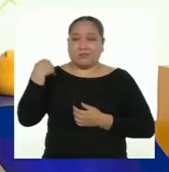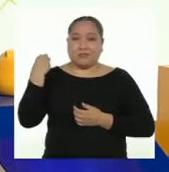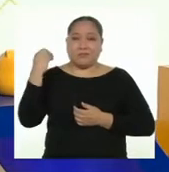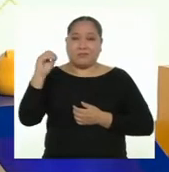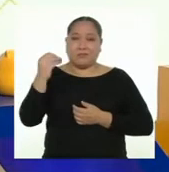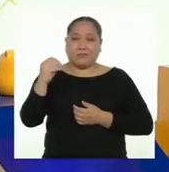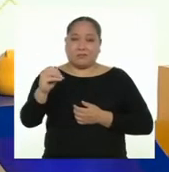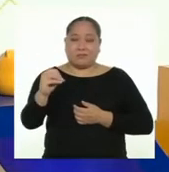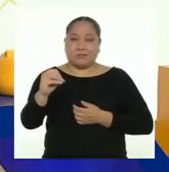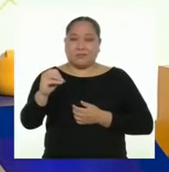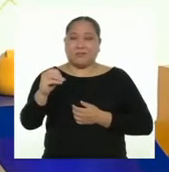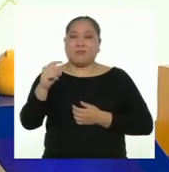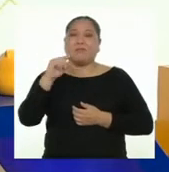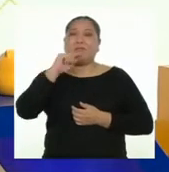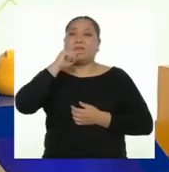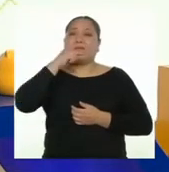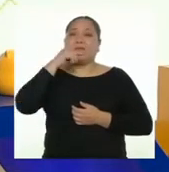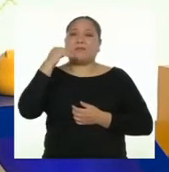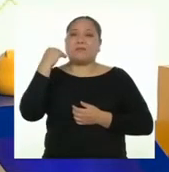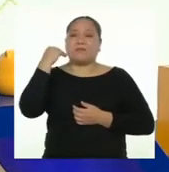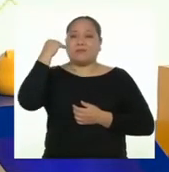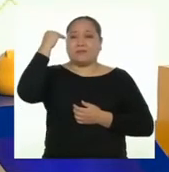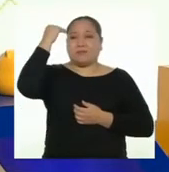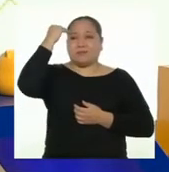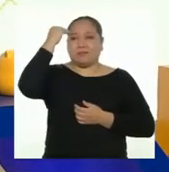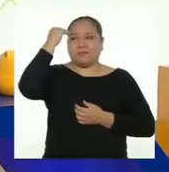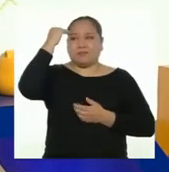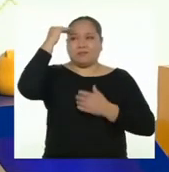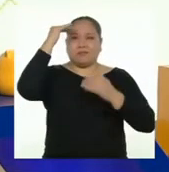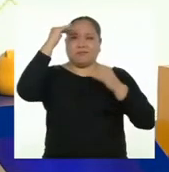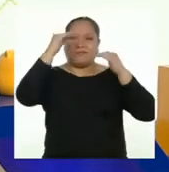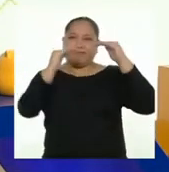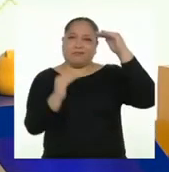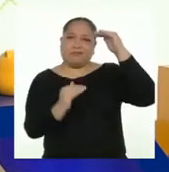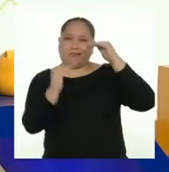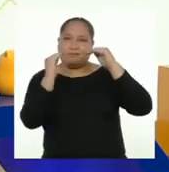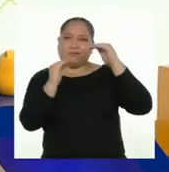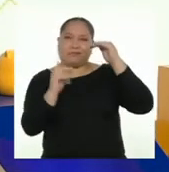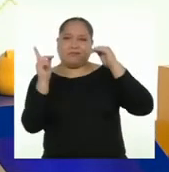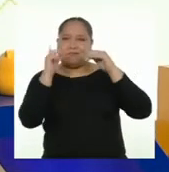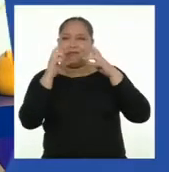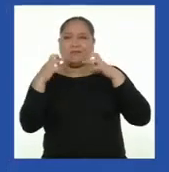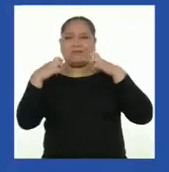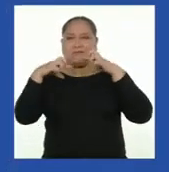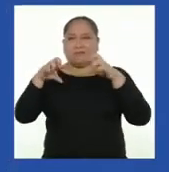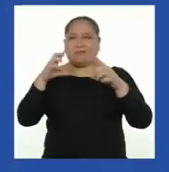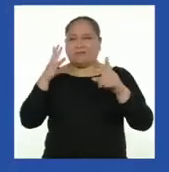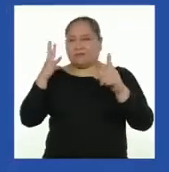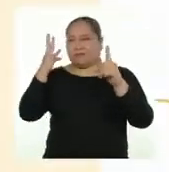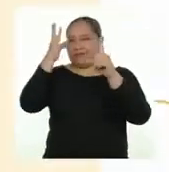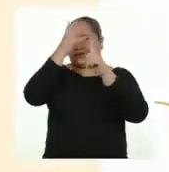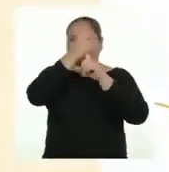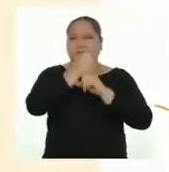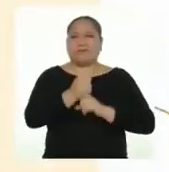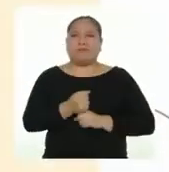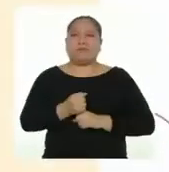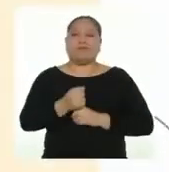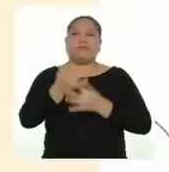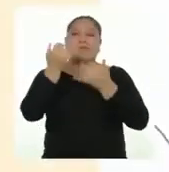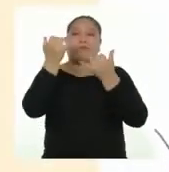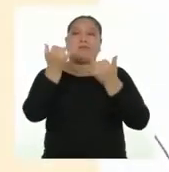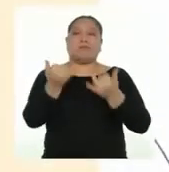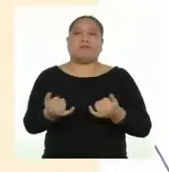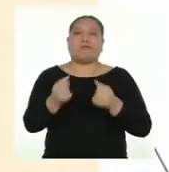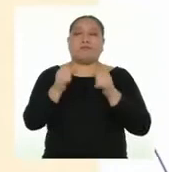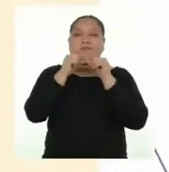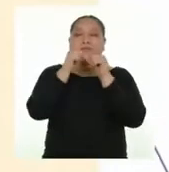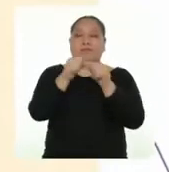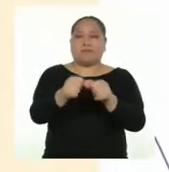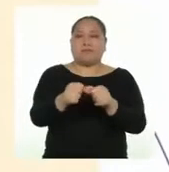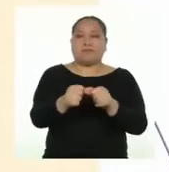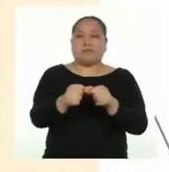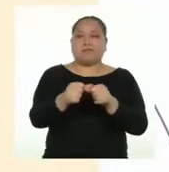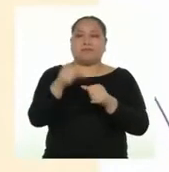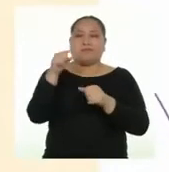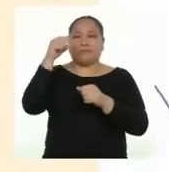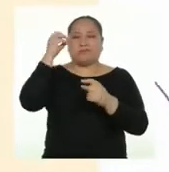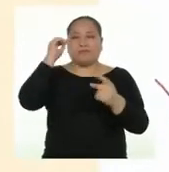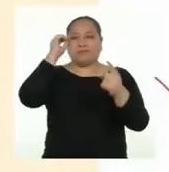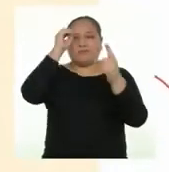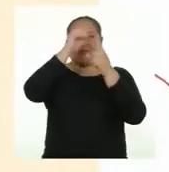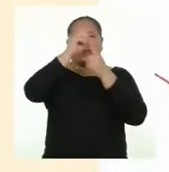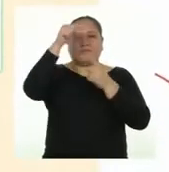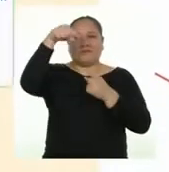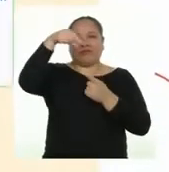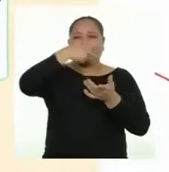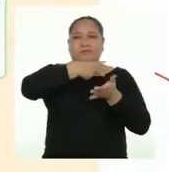en general sufren de un trato desigual o de situaciones que dificultan el logro de sus metas? El día de hoy continuaremos con nuestro